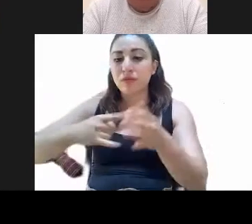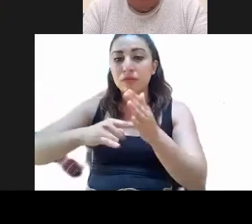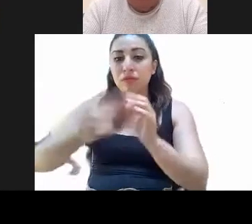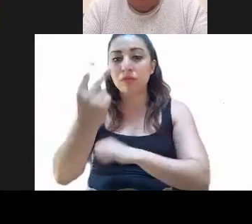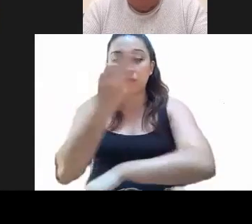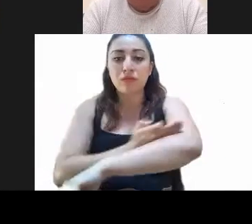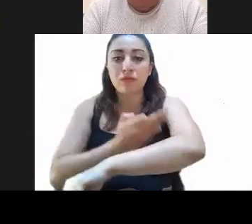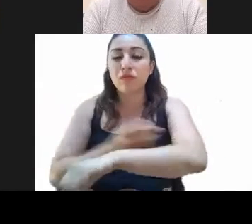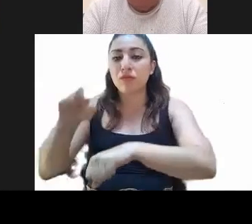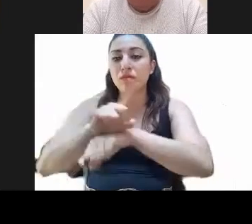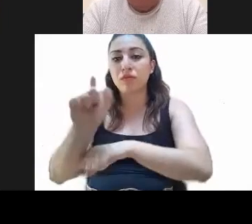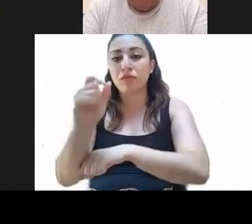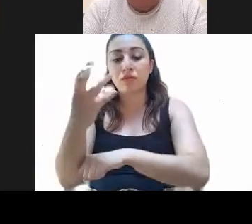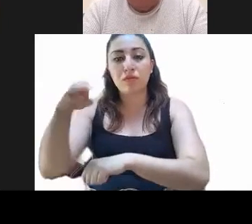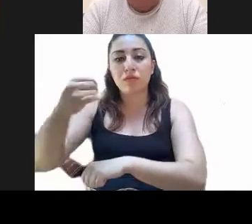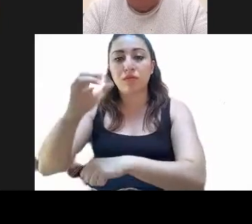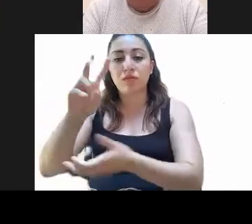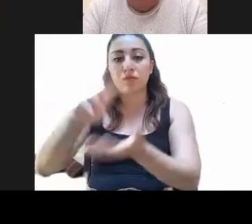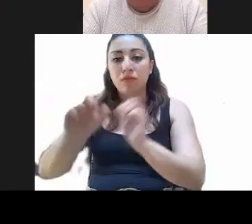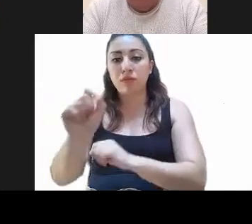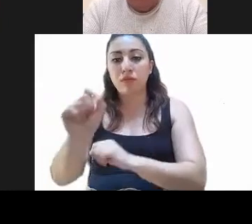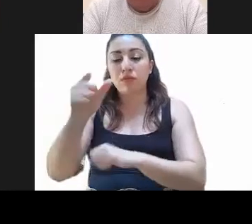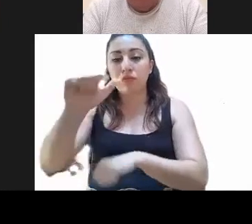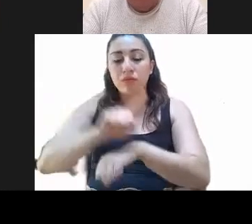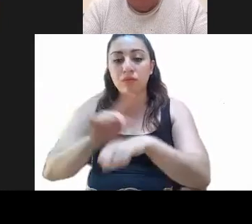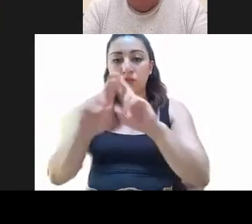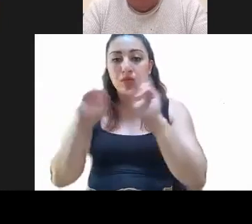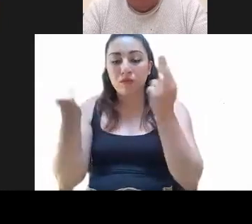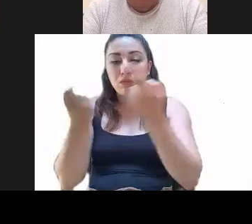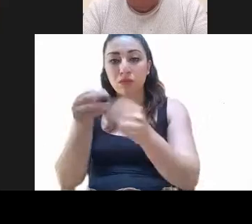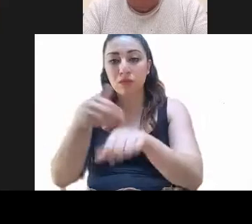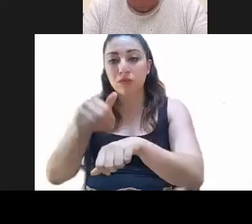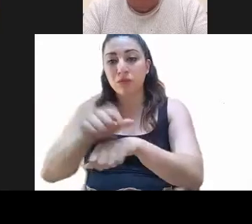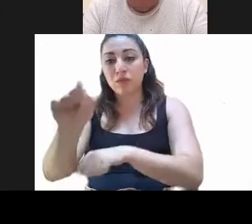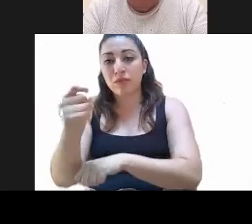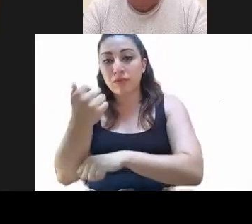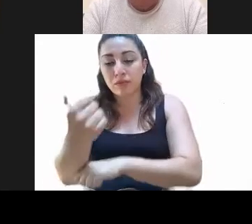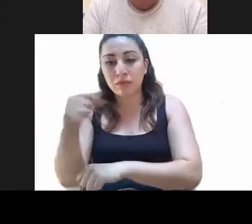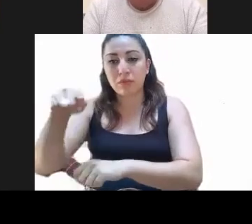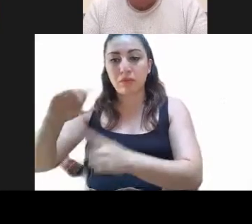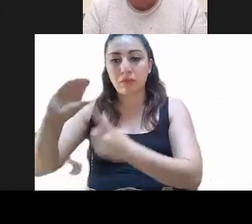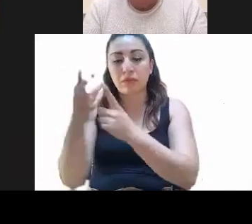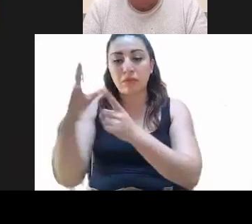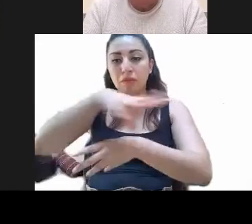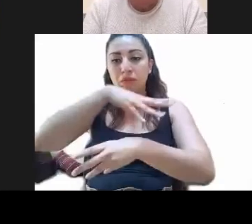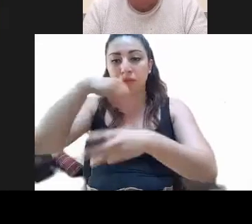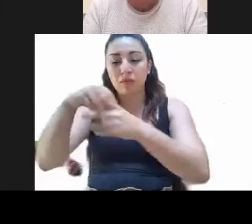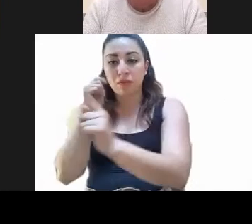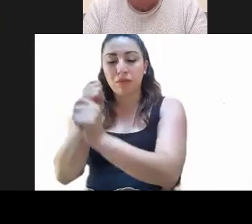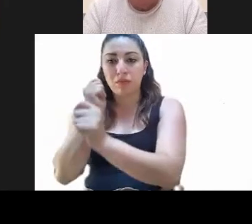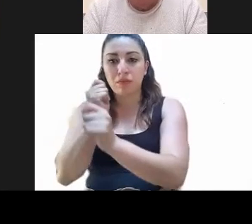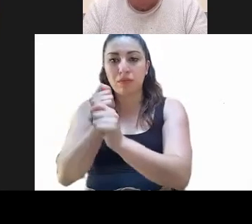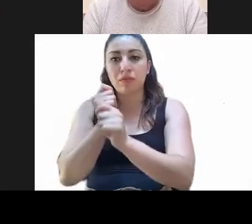mayo del 2021, damos inicio a la 26ª sesión ordinaria de la Comisión de Movilidad Sustentable en su